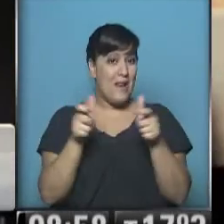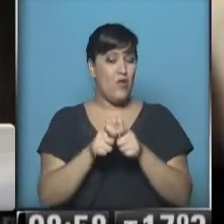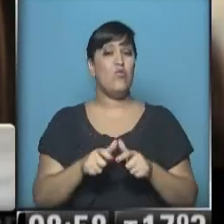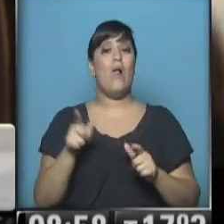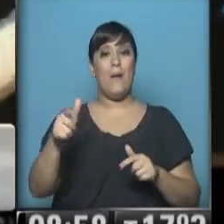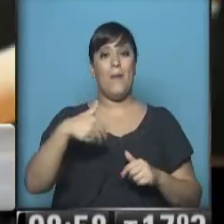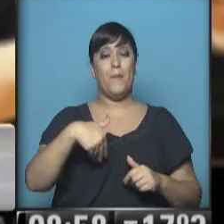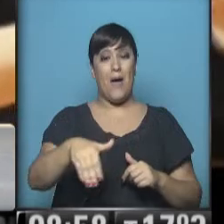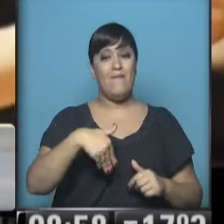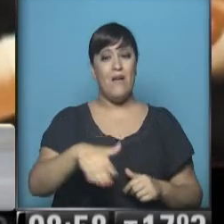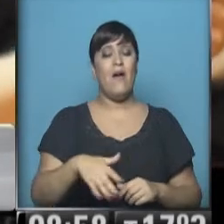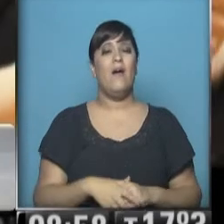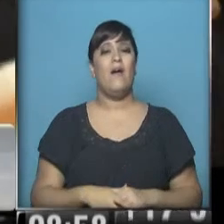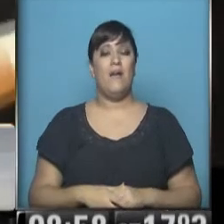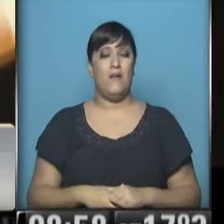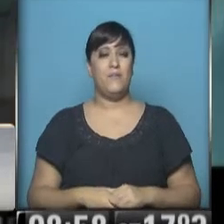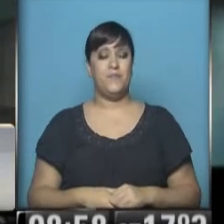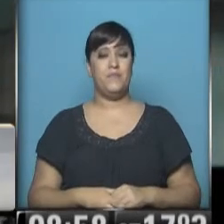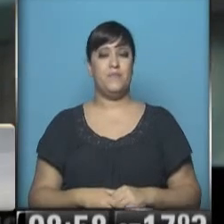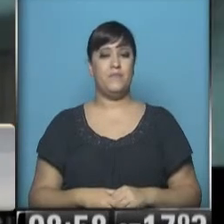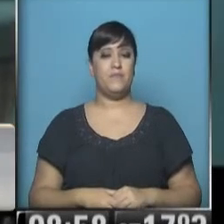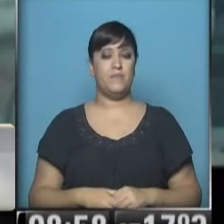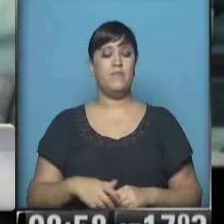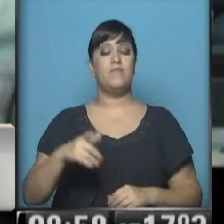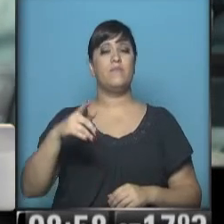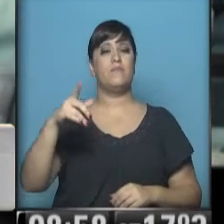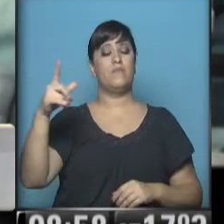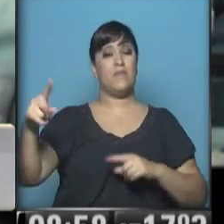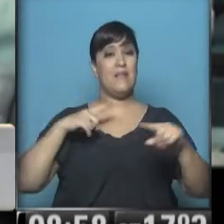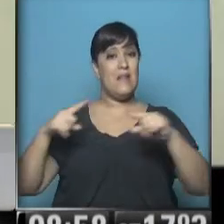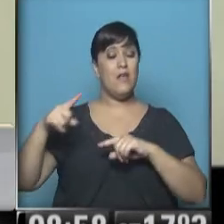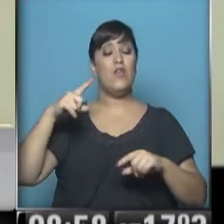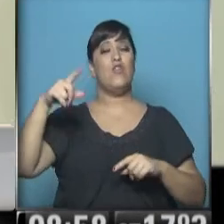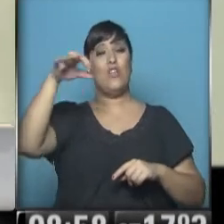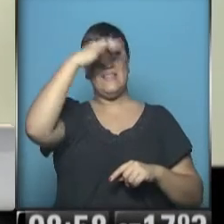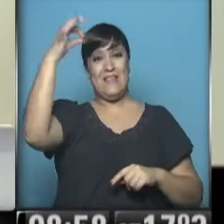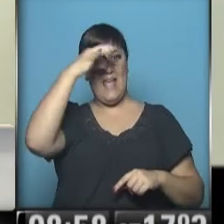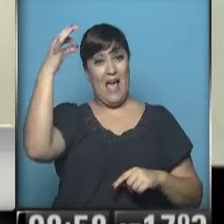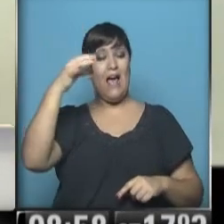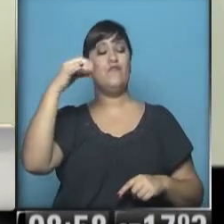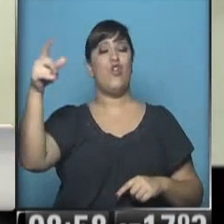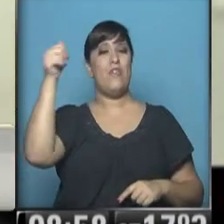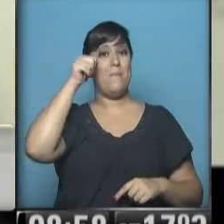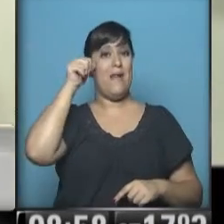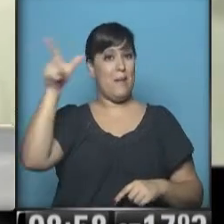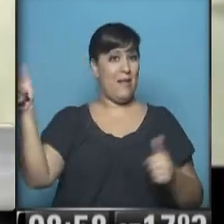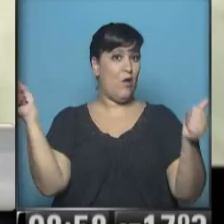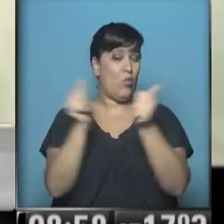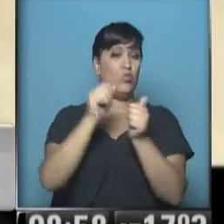escenas de la vida conyugal, ese clásico de Ingmar Bergman, dirigidos por Norma Leandro, en el Teatro Radio City de Mar del Plata,